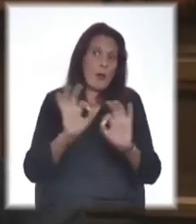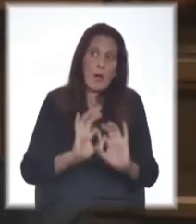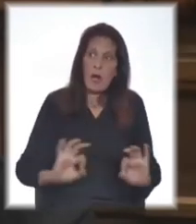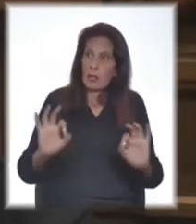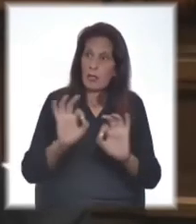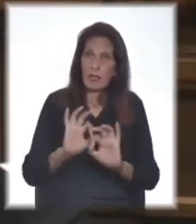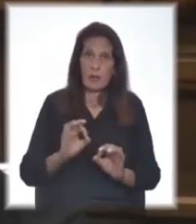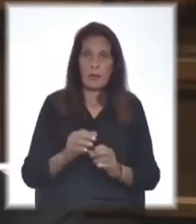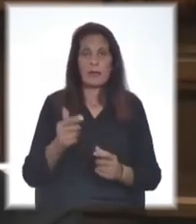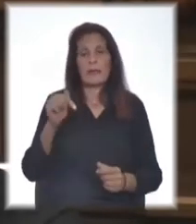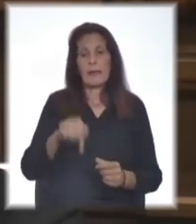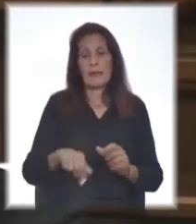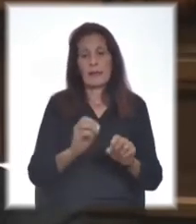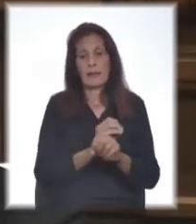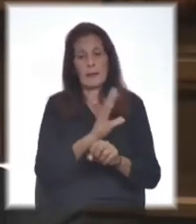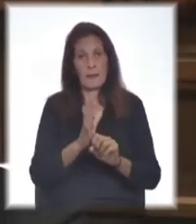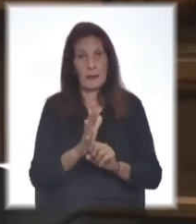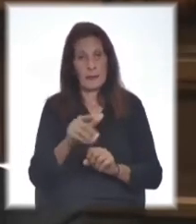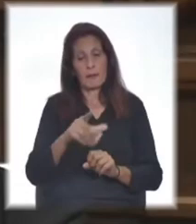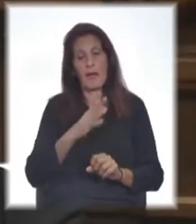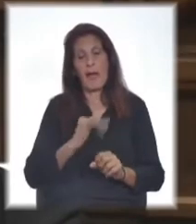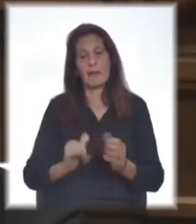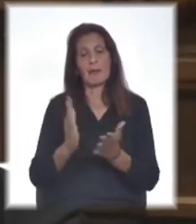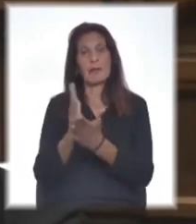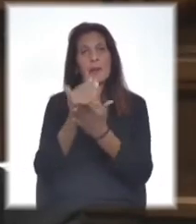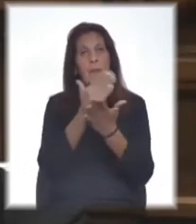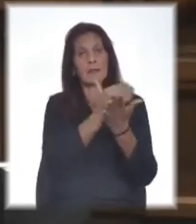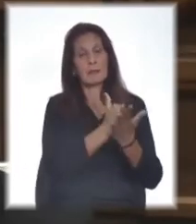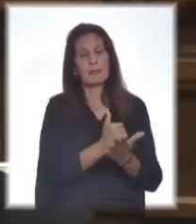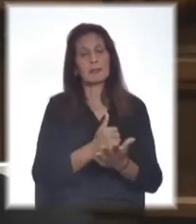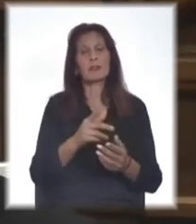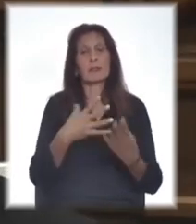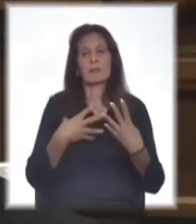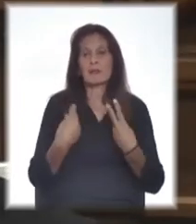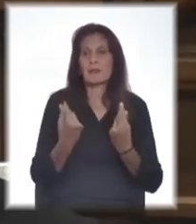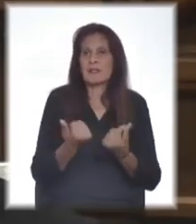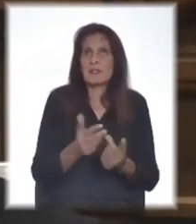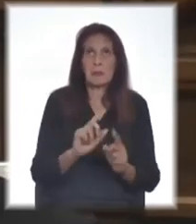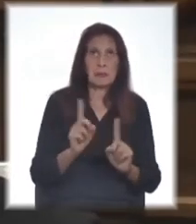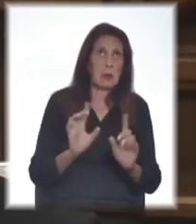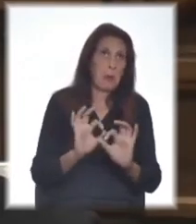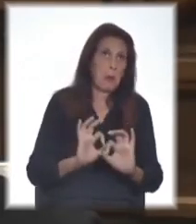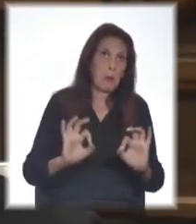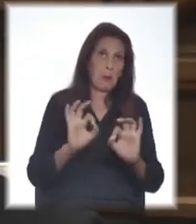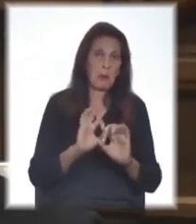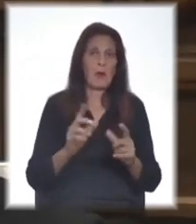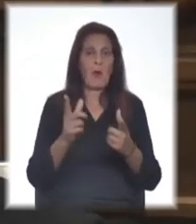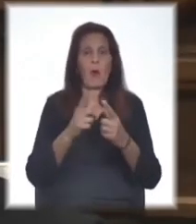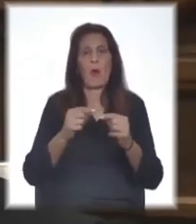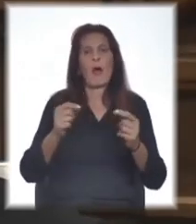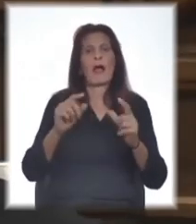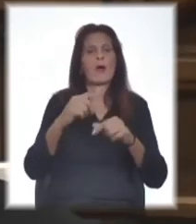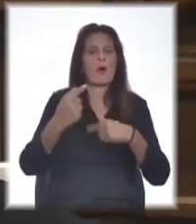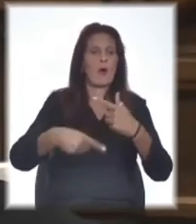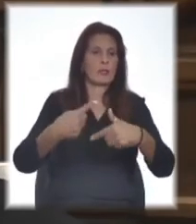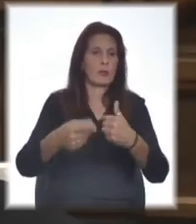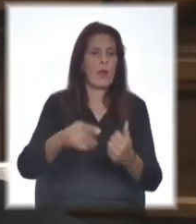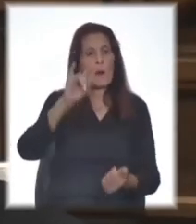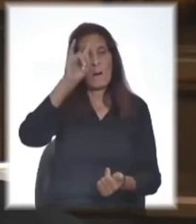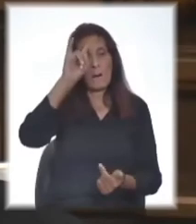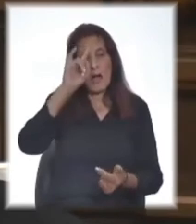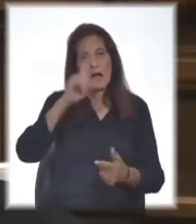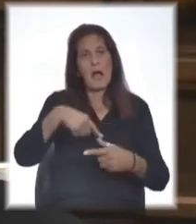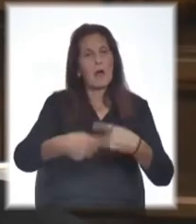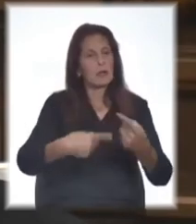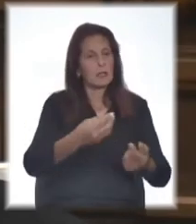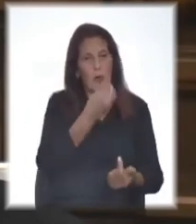Señor Presidente, en esta pandemia hay departamentos que no han sentido la pandemia, no han sentido, las hojas siguió creciendo y las vacas siguieron comiendo